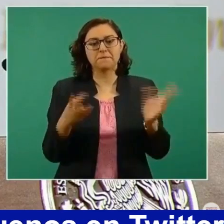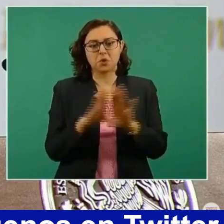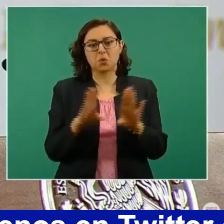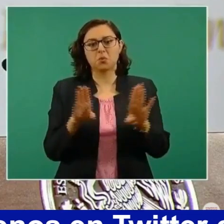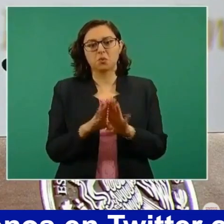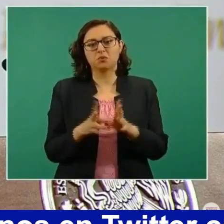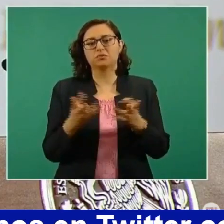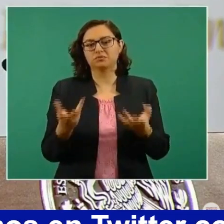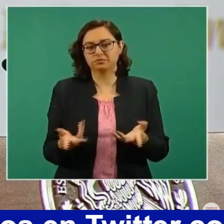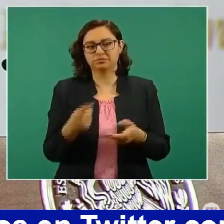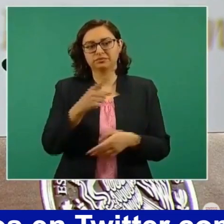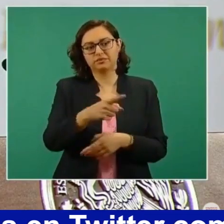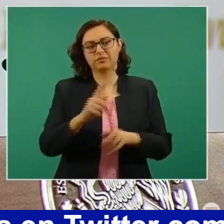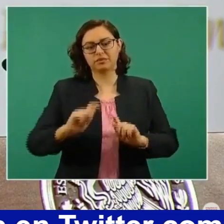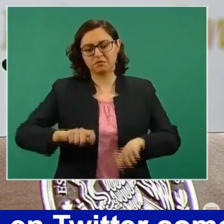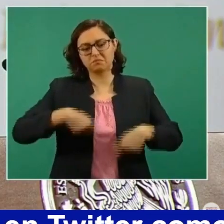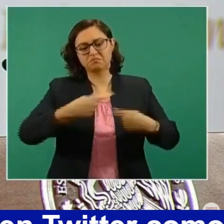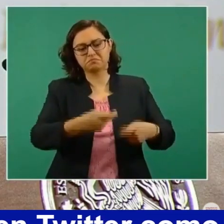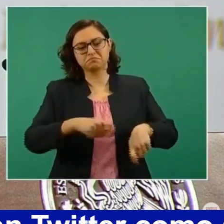energía eléctrica,